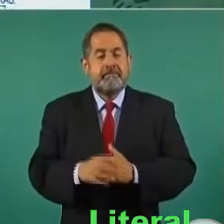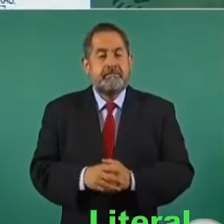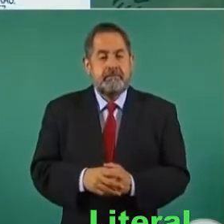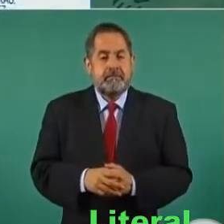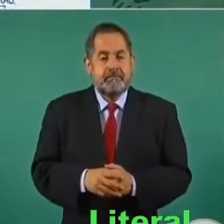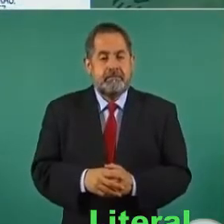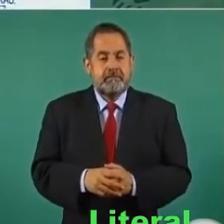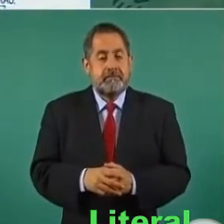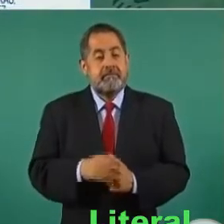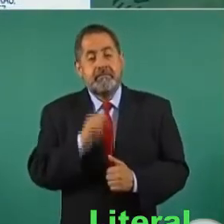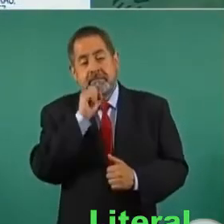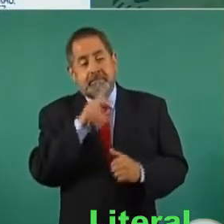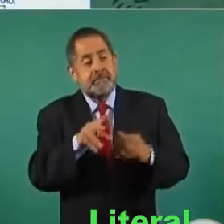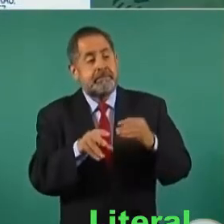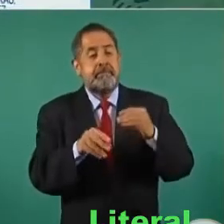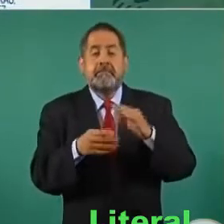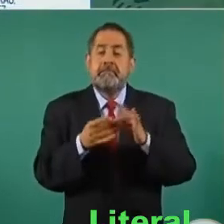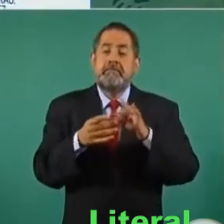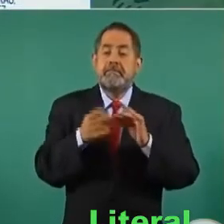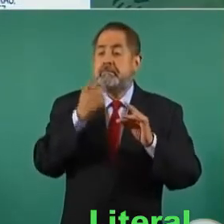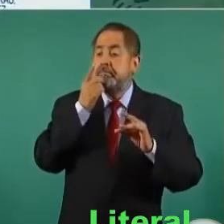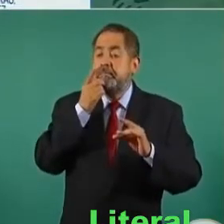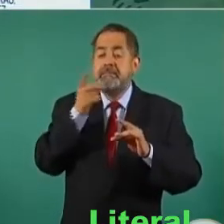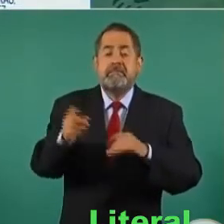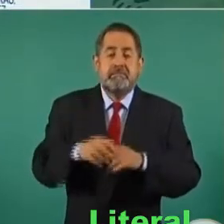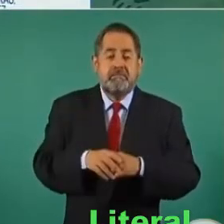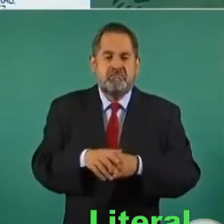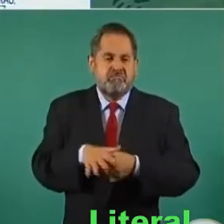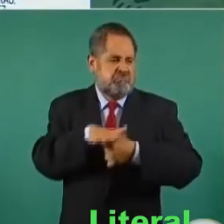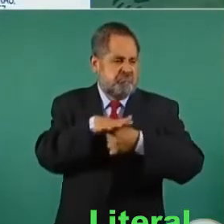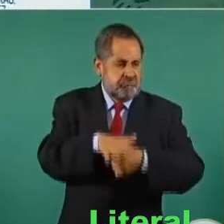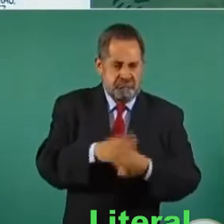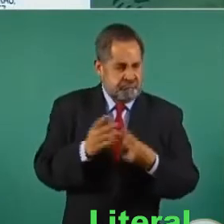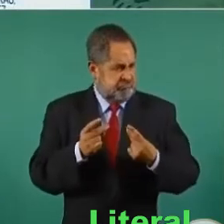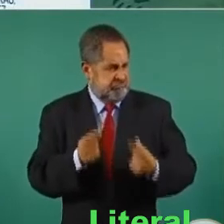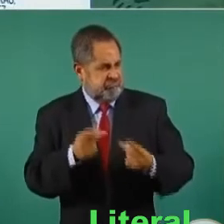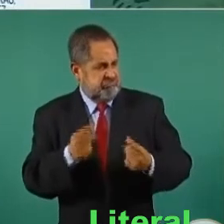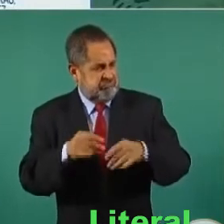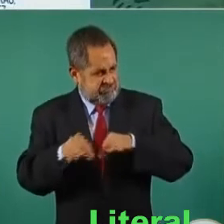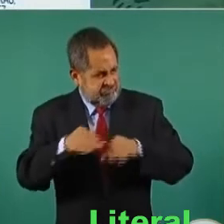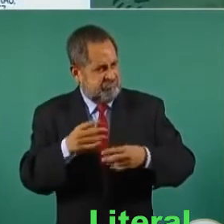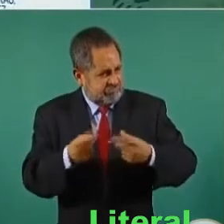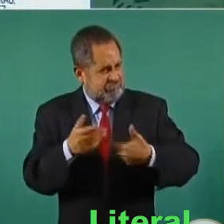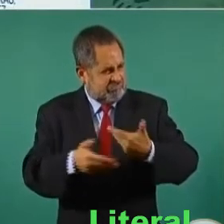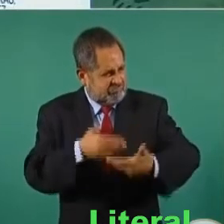Además, reportan presiones en el tiempo de construcción.